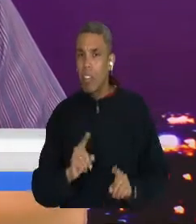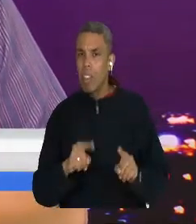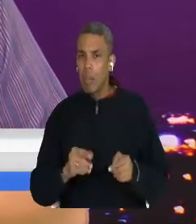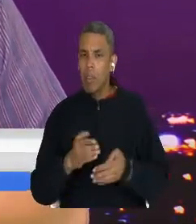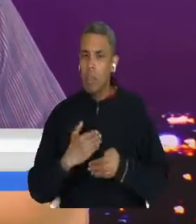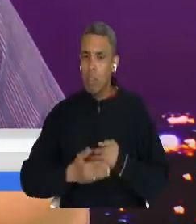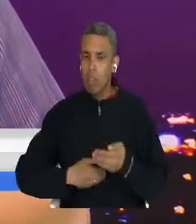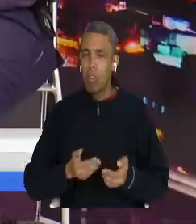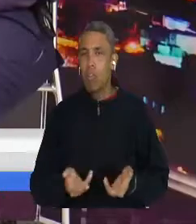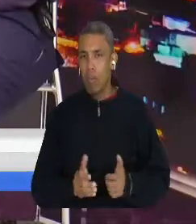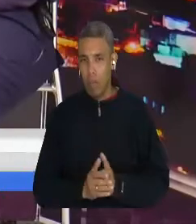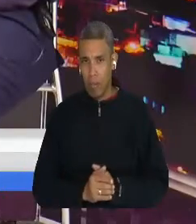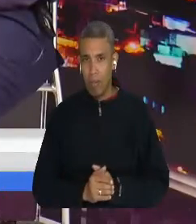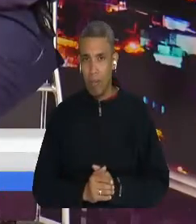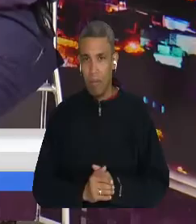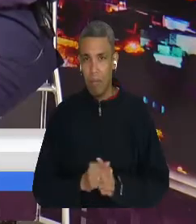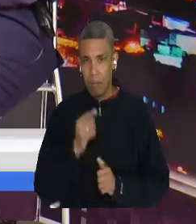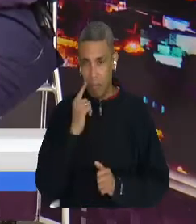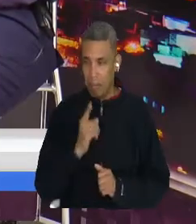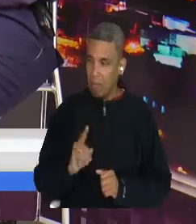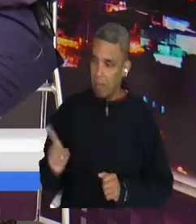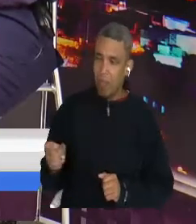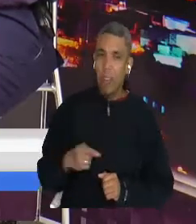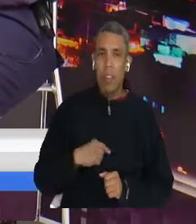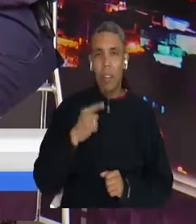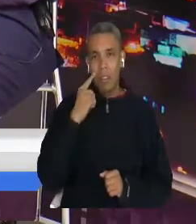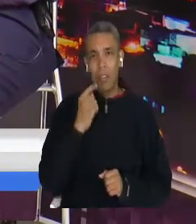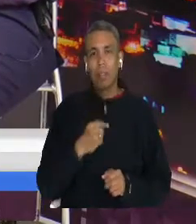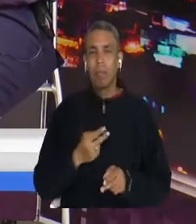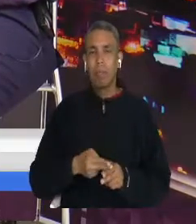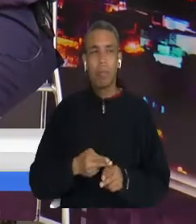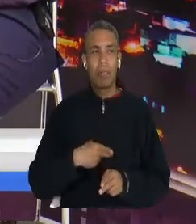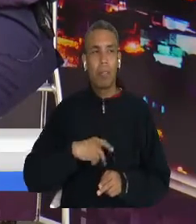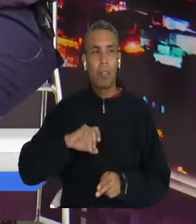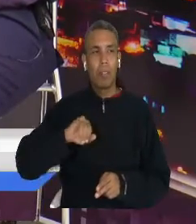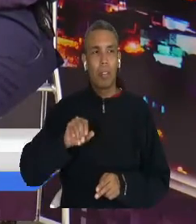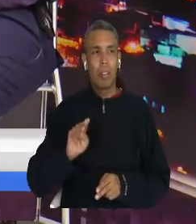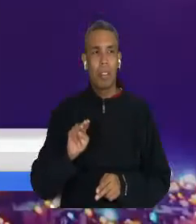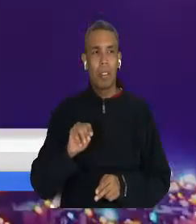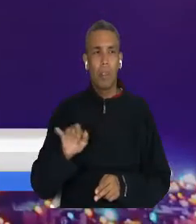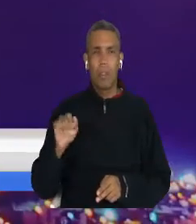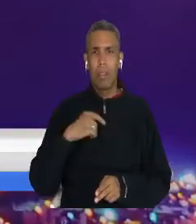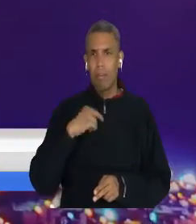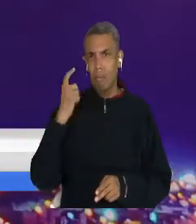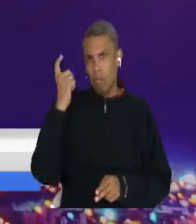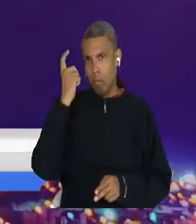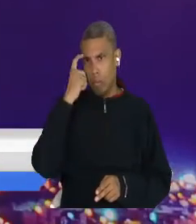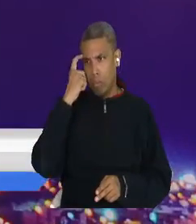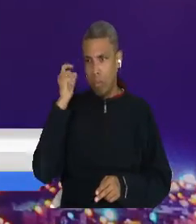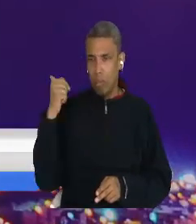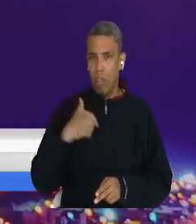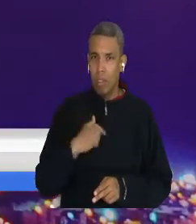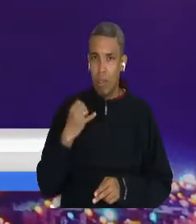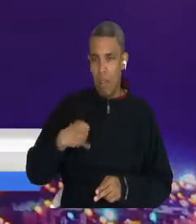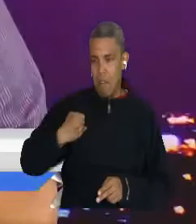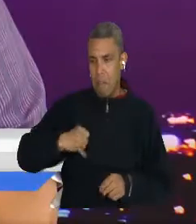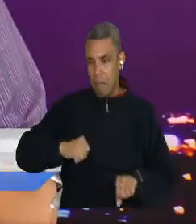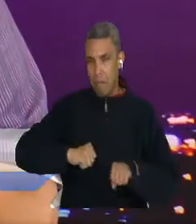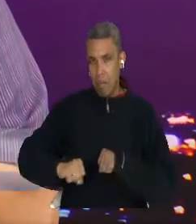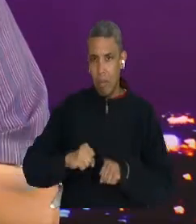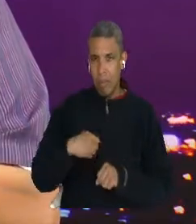semana, quería que estuviera con nosotros. Jimmy, buenas noches. Buenas noches, Pedro. Buenas noches a todas las personas que en este momento nos ven desde sus casos. Muy bien.